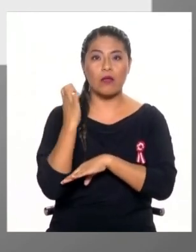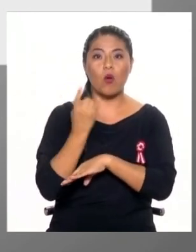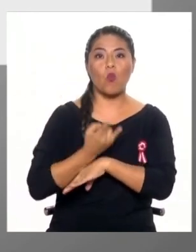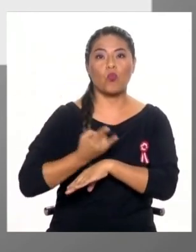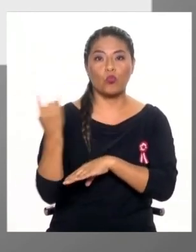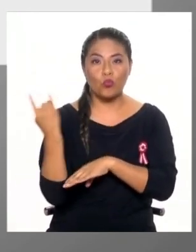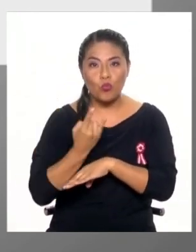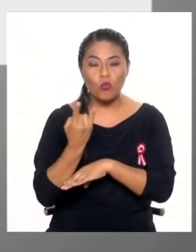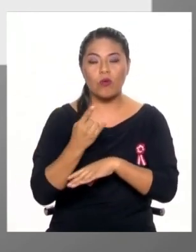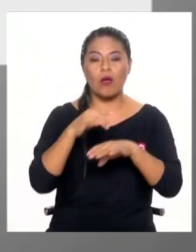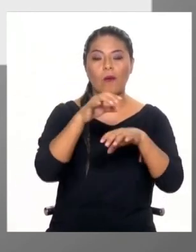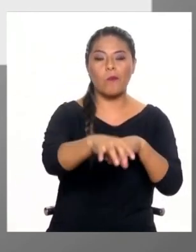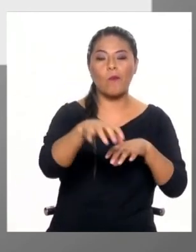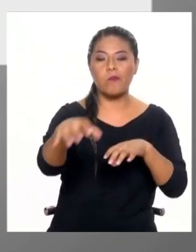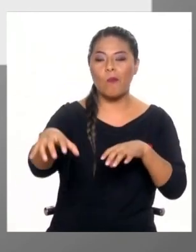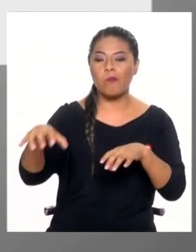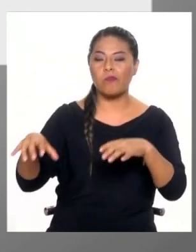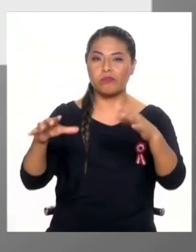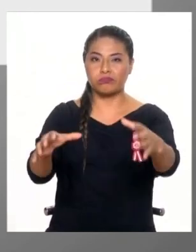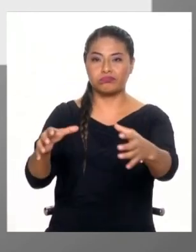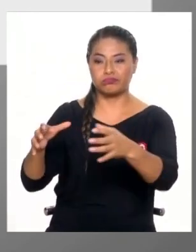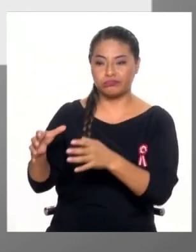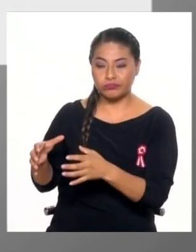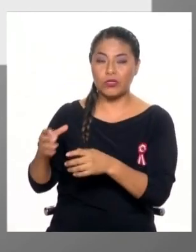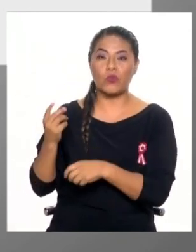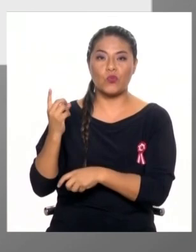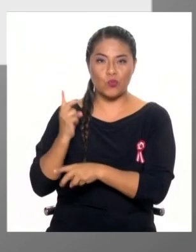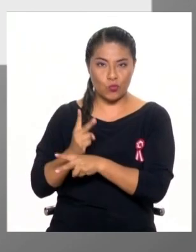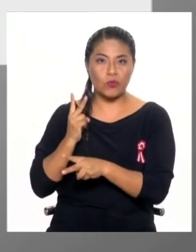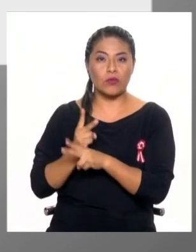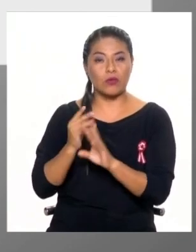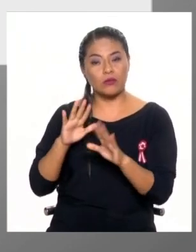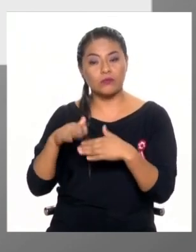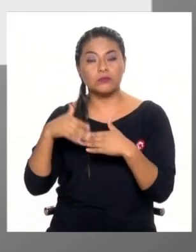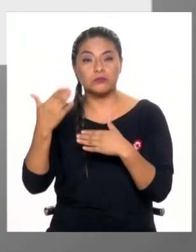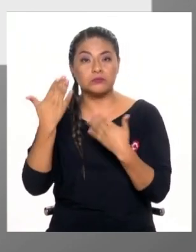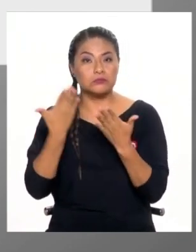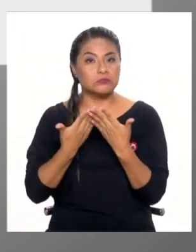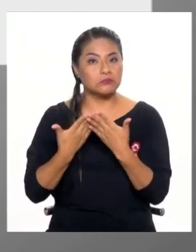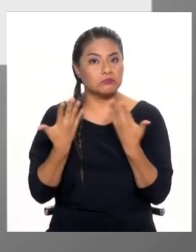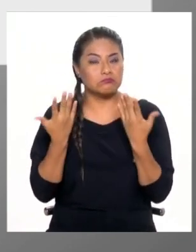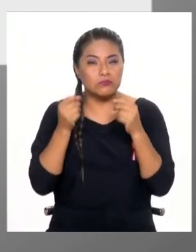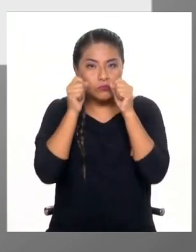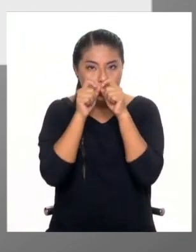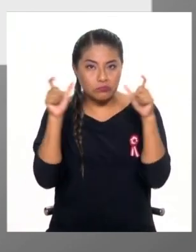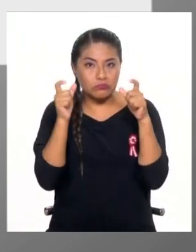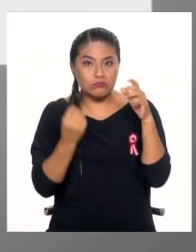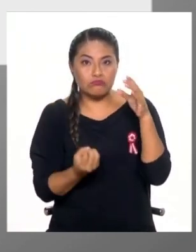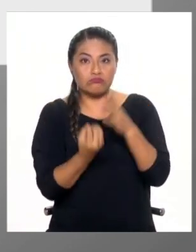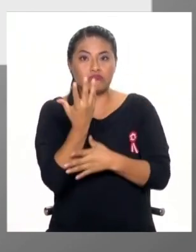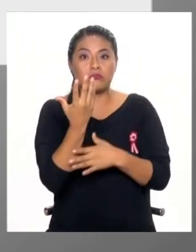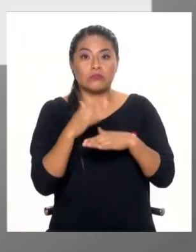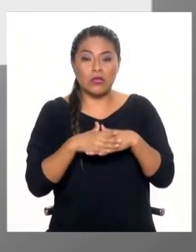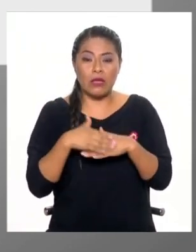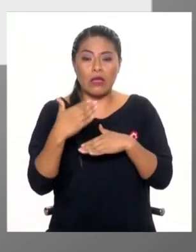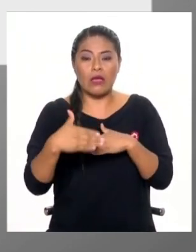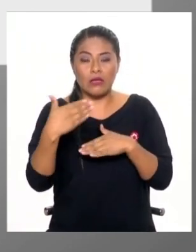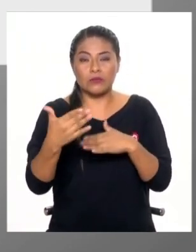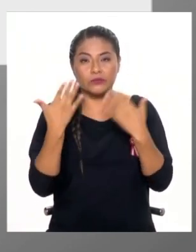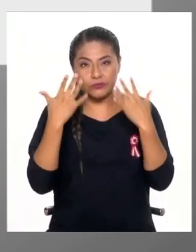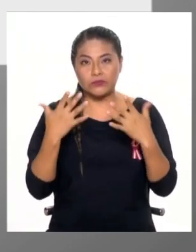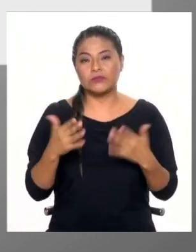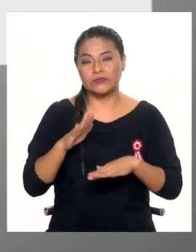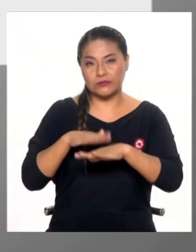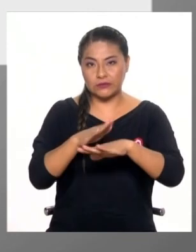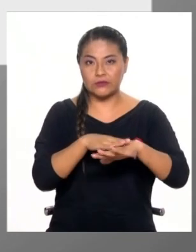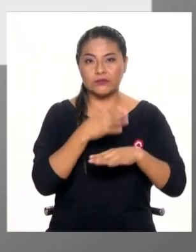volcán. Es un gran reto para esa región del Perú, así que estaremos muy atentos porque es una situación inédita después de mucho tiempo y obviamente hay que